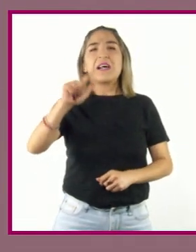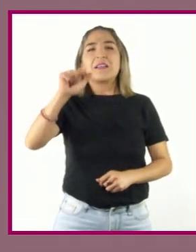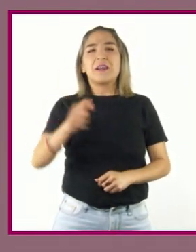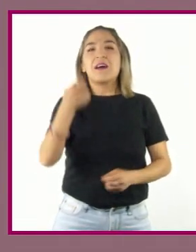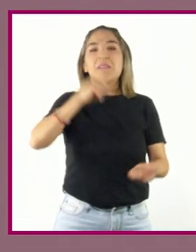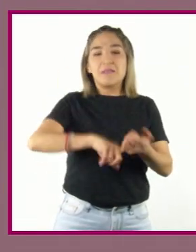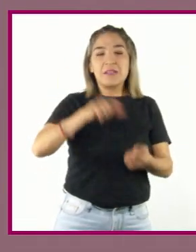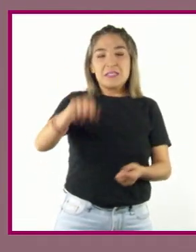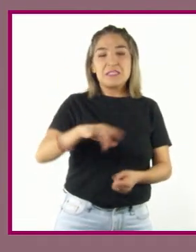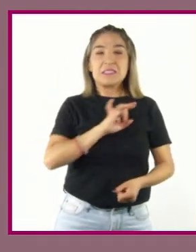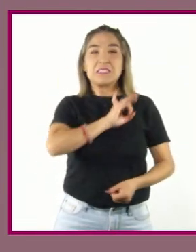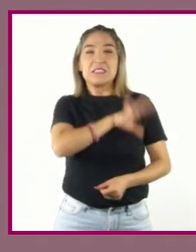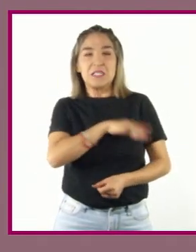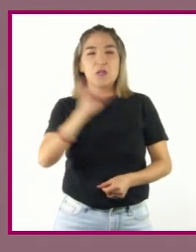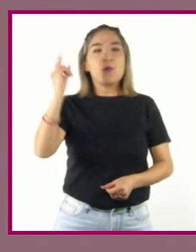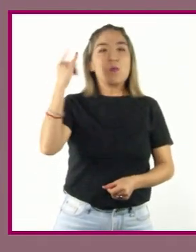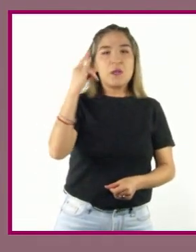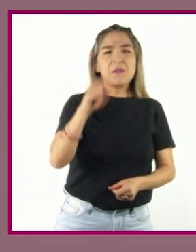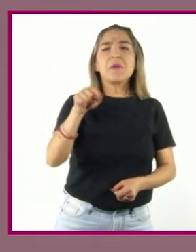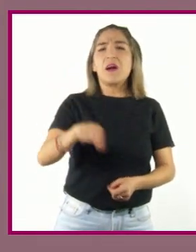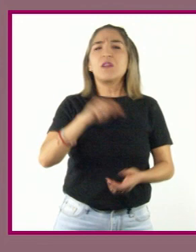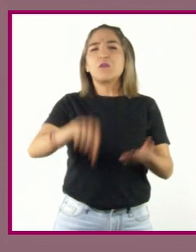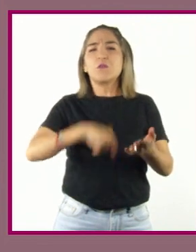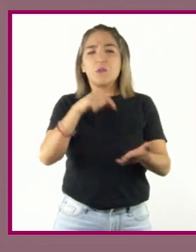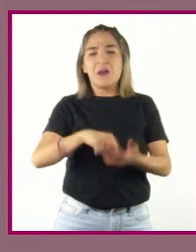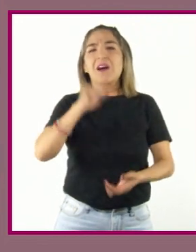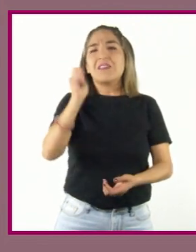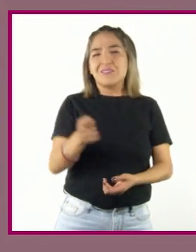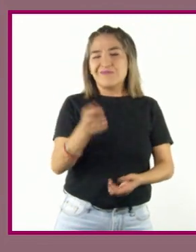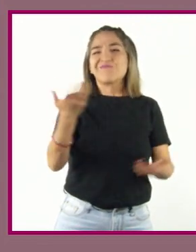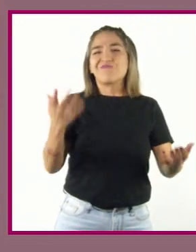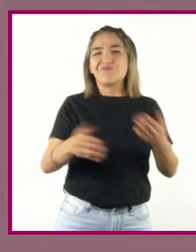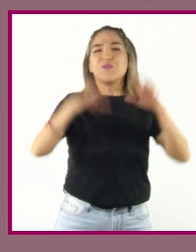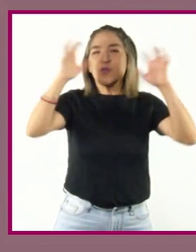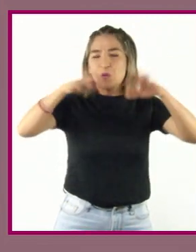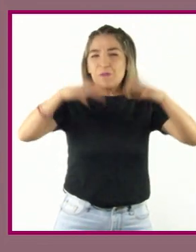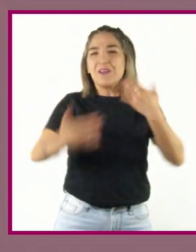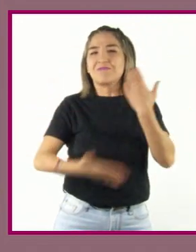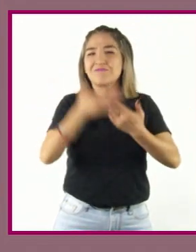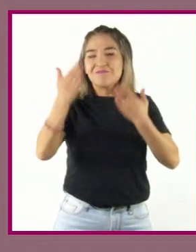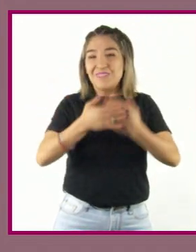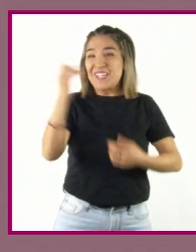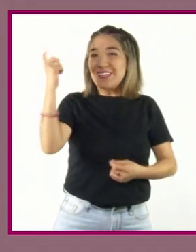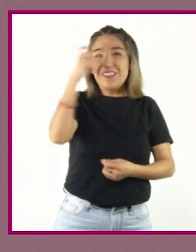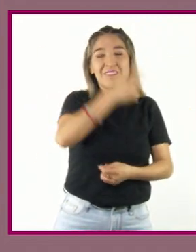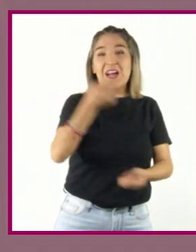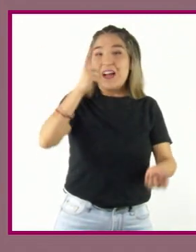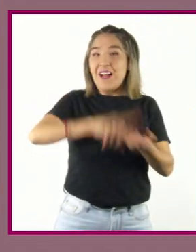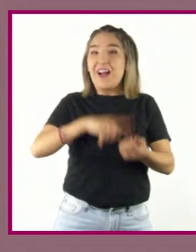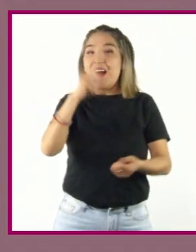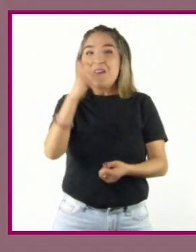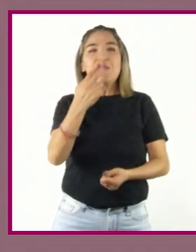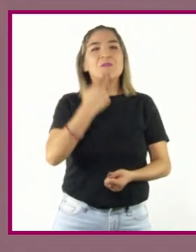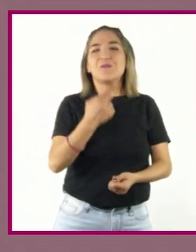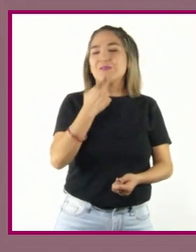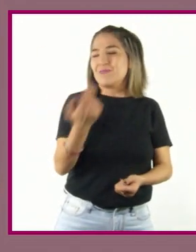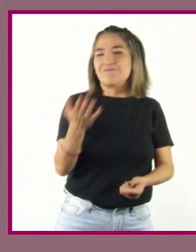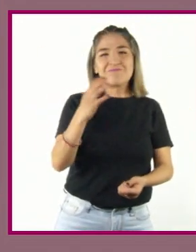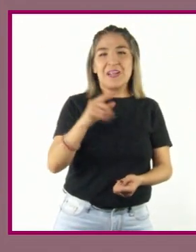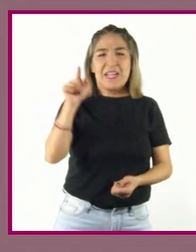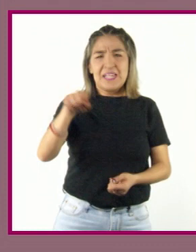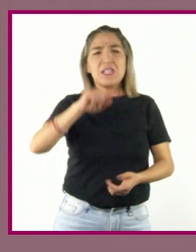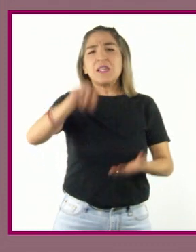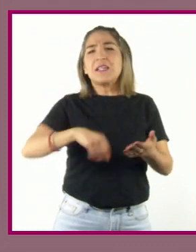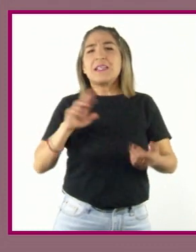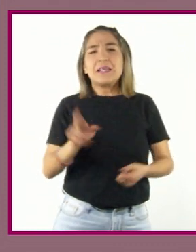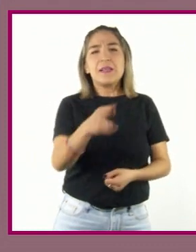frontera entre Chile y Bolivia, una región árida con lluvias escasas, donde es difícil acceder al agua dulce. El Silala es